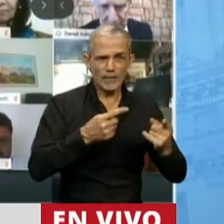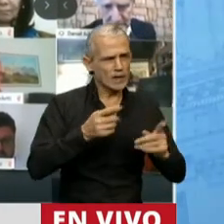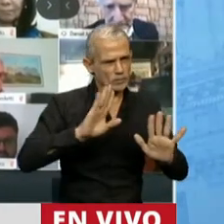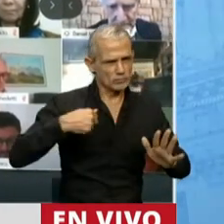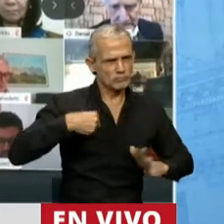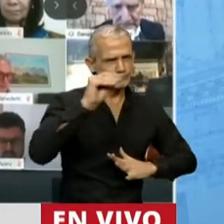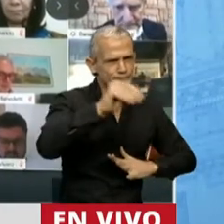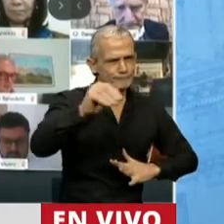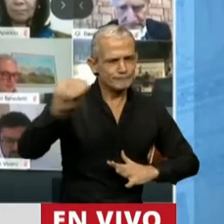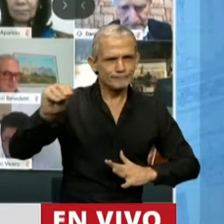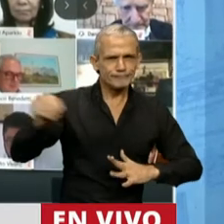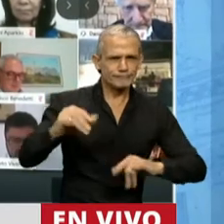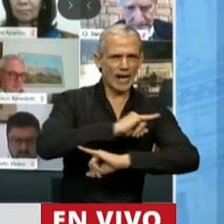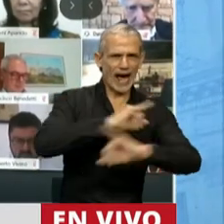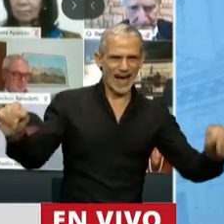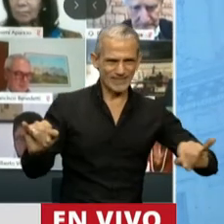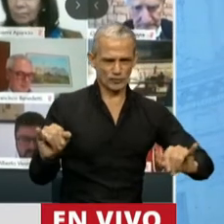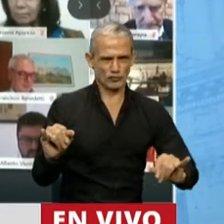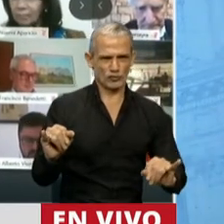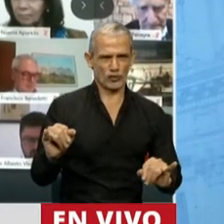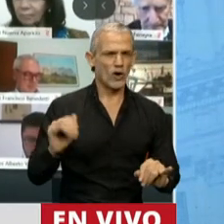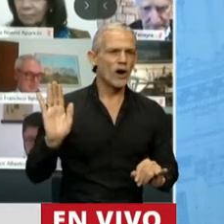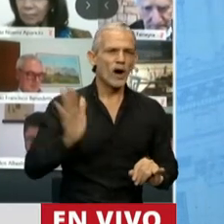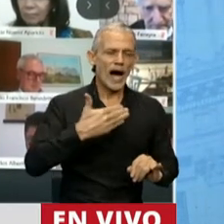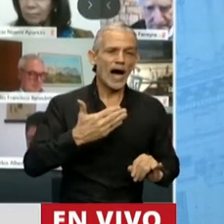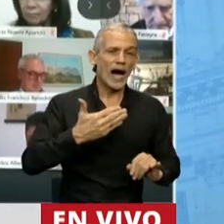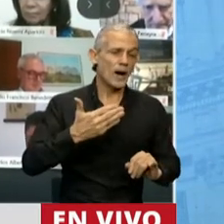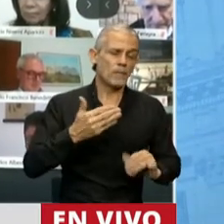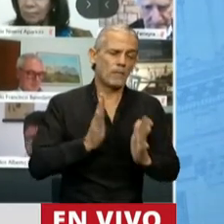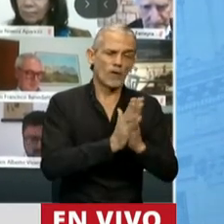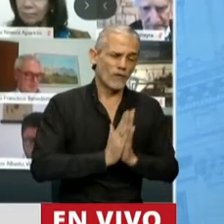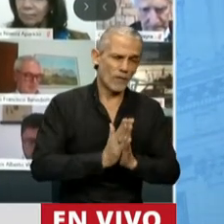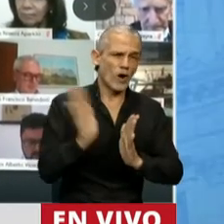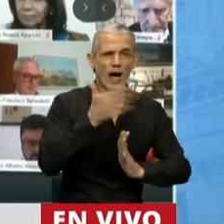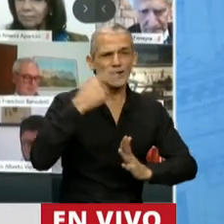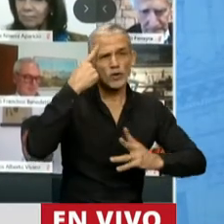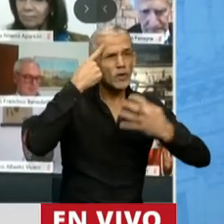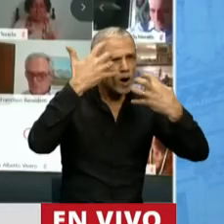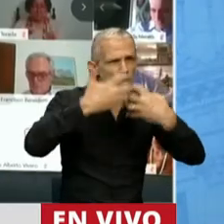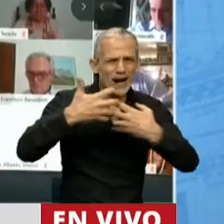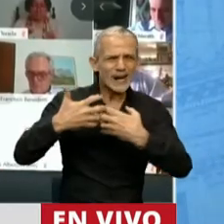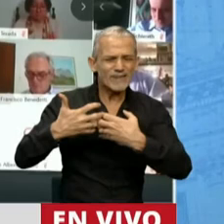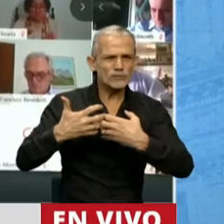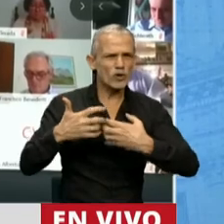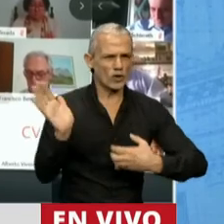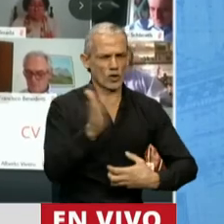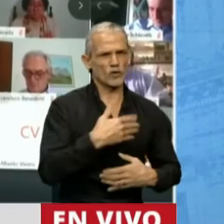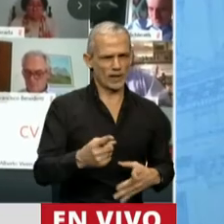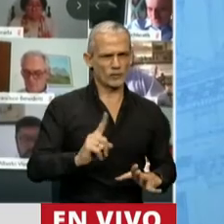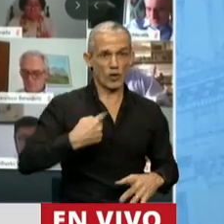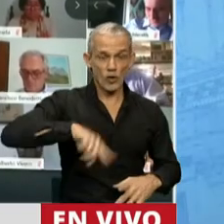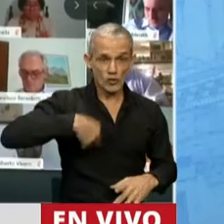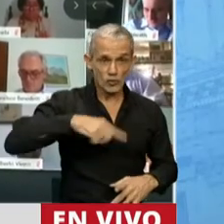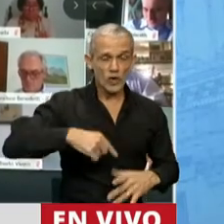llamado, hago un llamado a la reflexión final. Más allá de que hemos